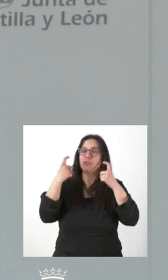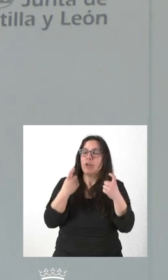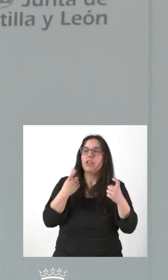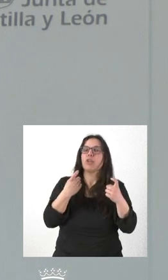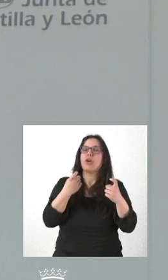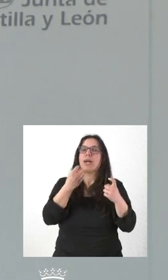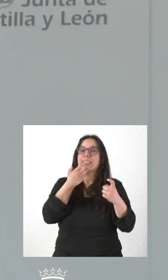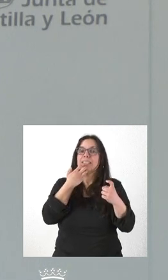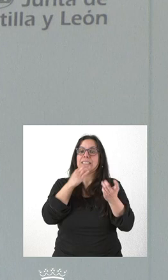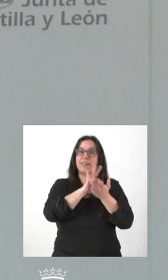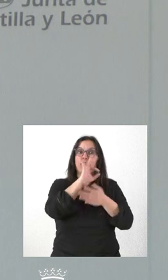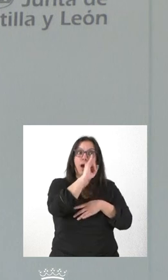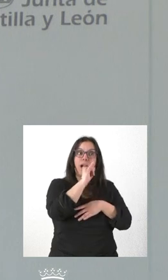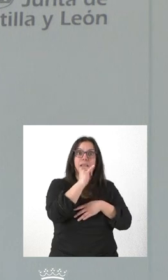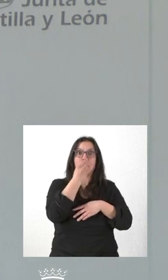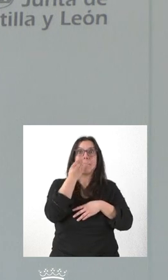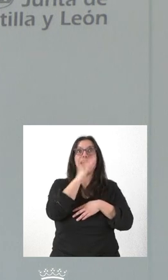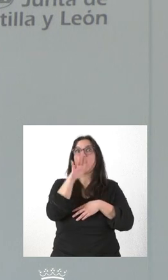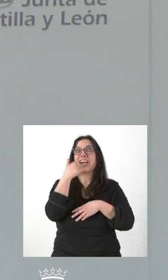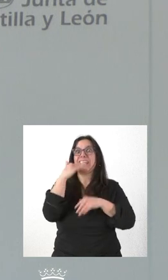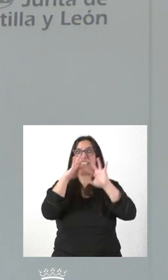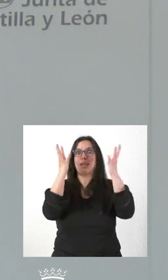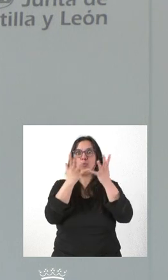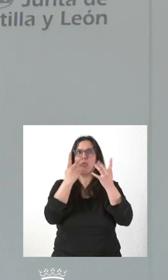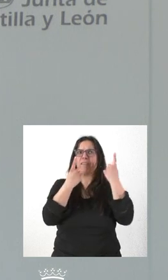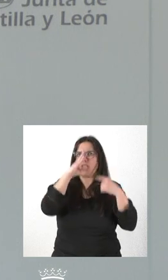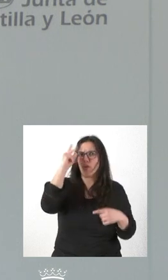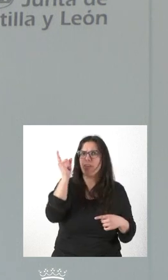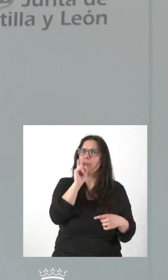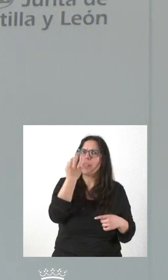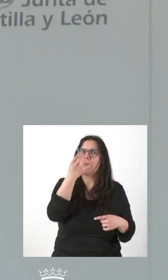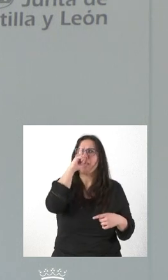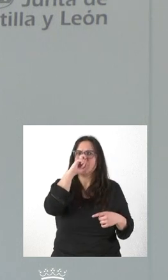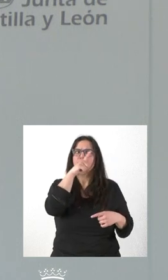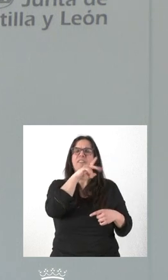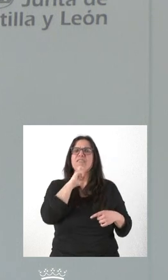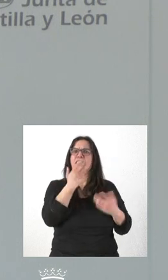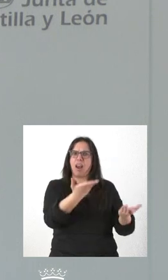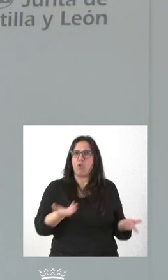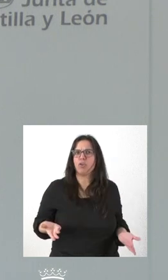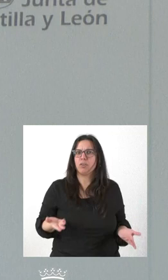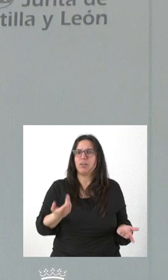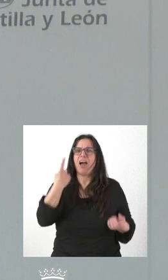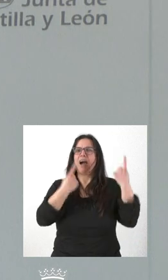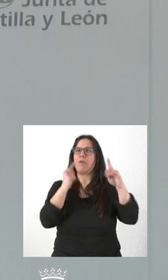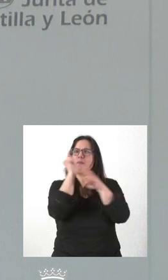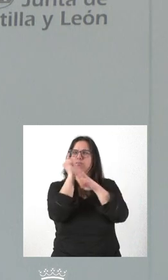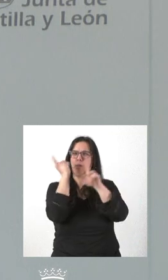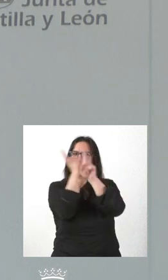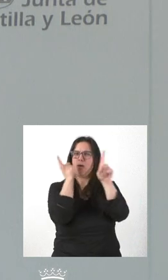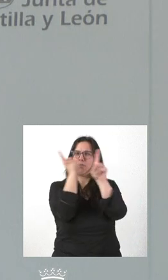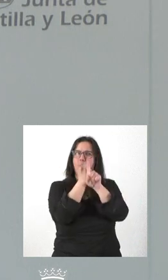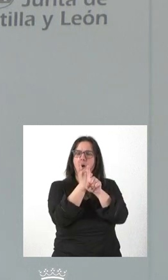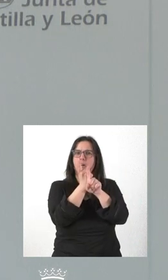el servicio que ya tenemos, que es de los mejores del mundo. A veces nos olvidamos y yo creo que en poco ayuda criticar a veces los servicios que tenemos